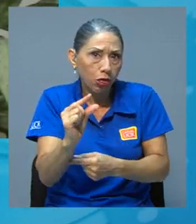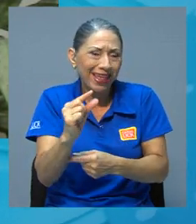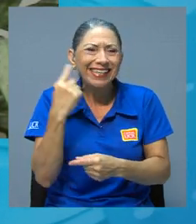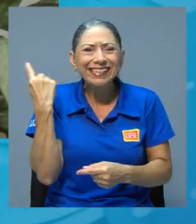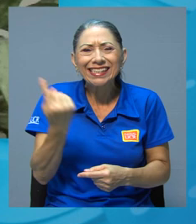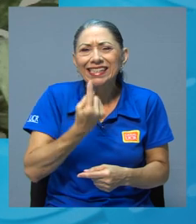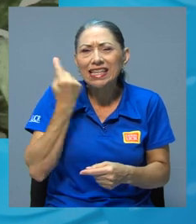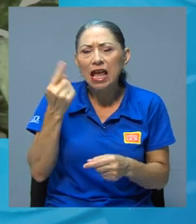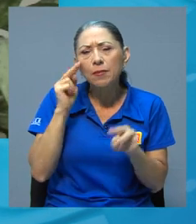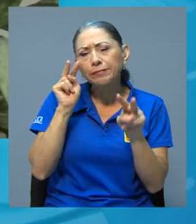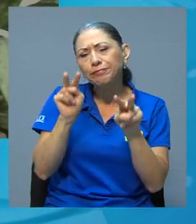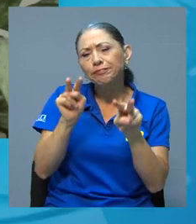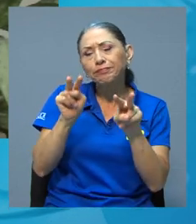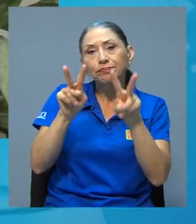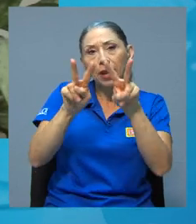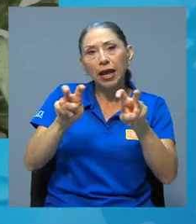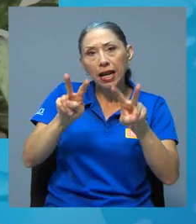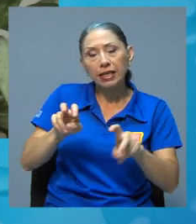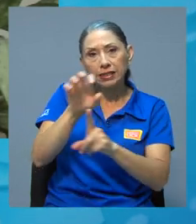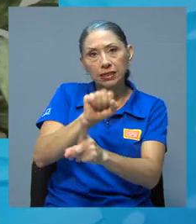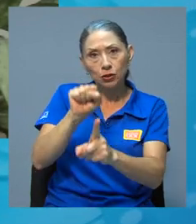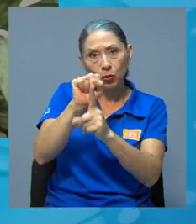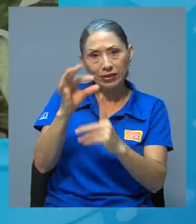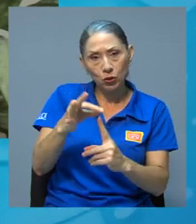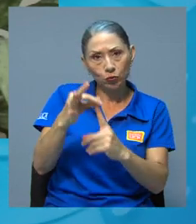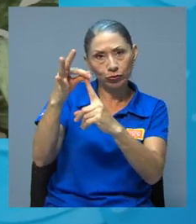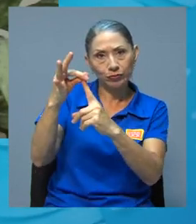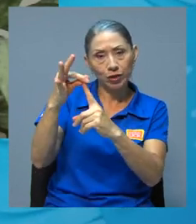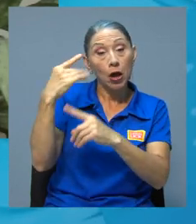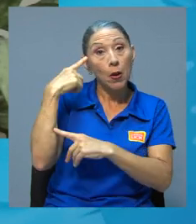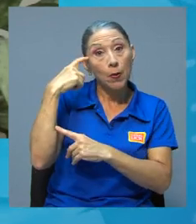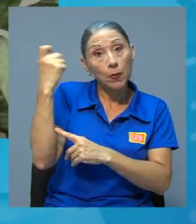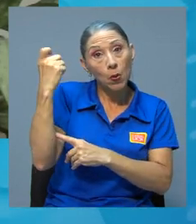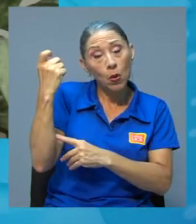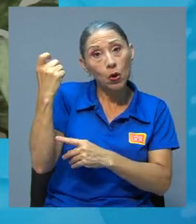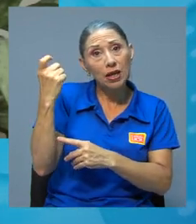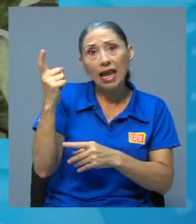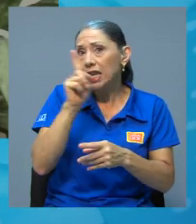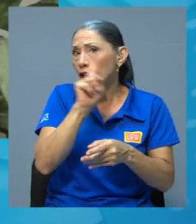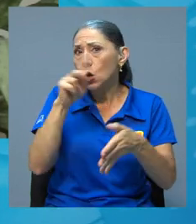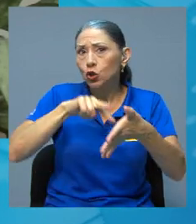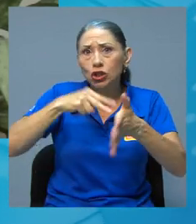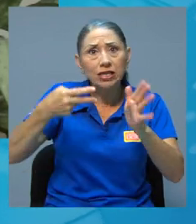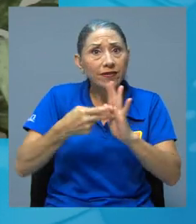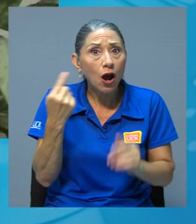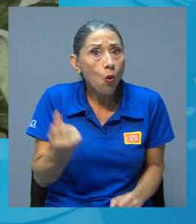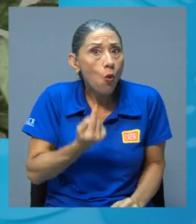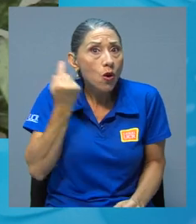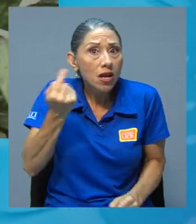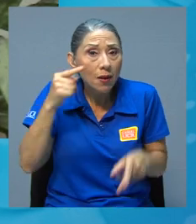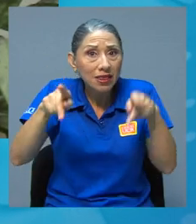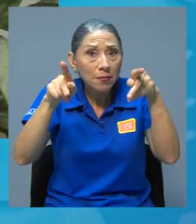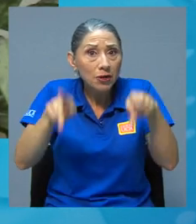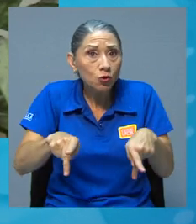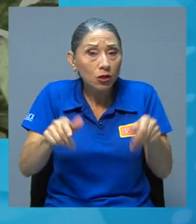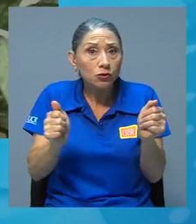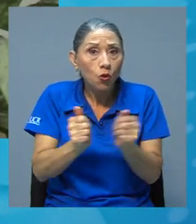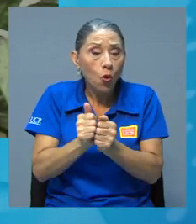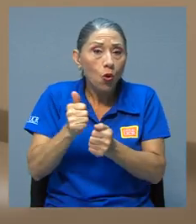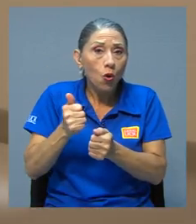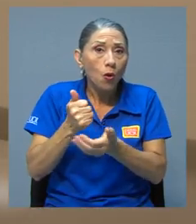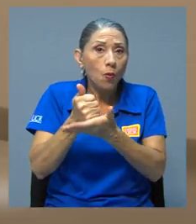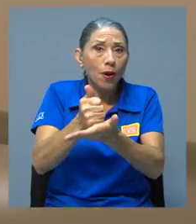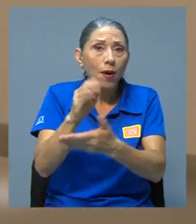de la situación en particular porque no necesariamente implica que sea únicamente para población